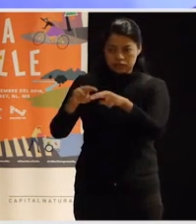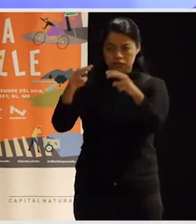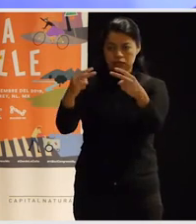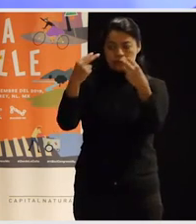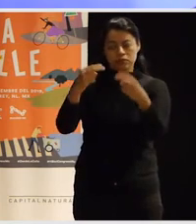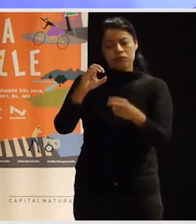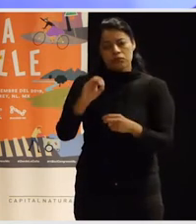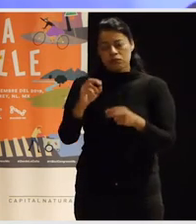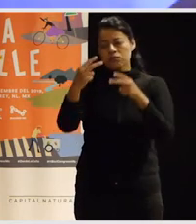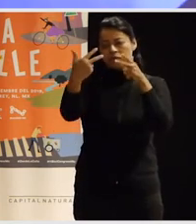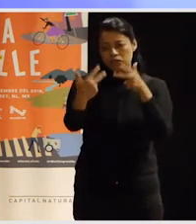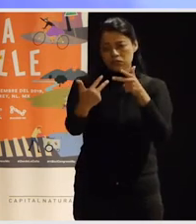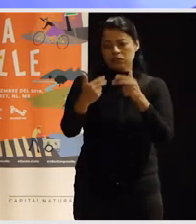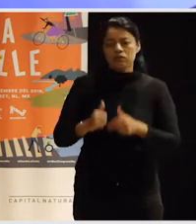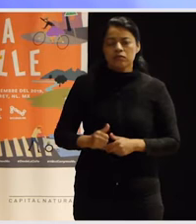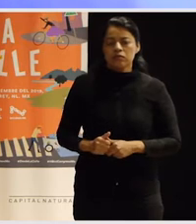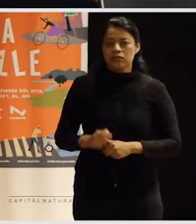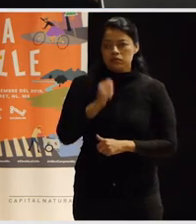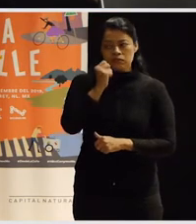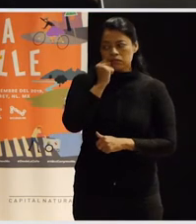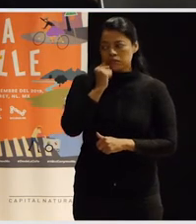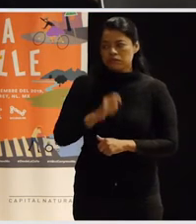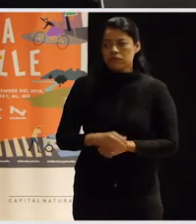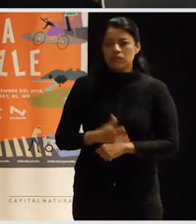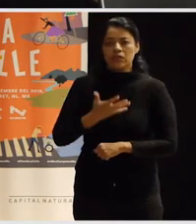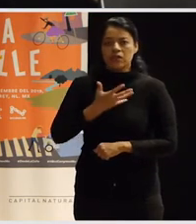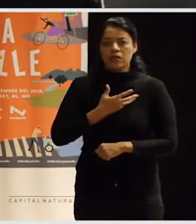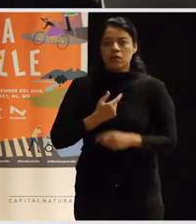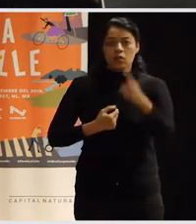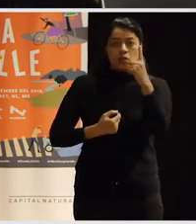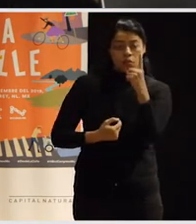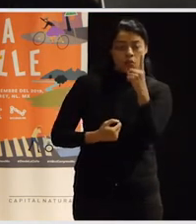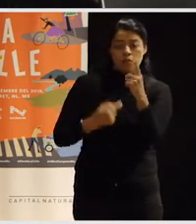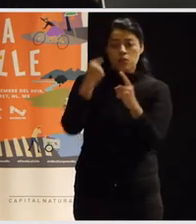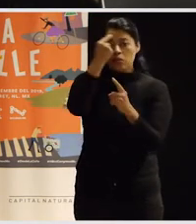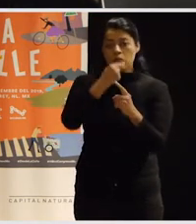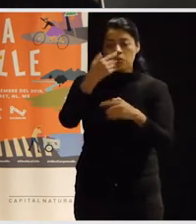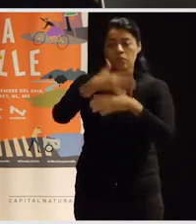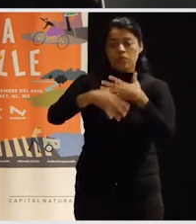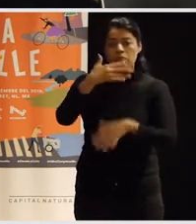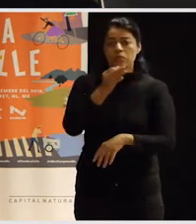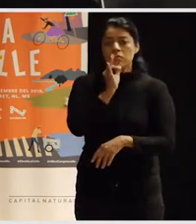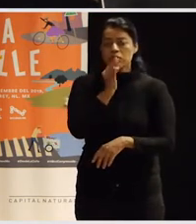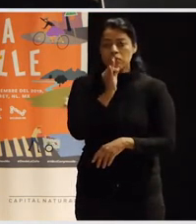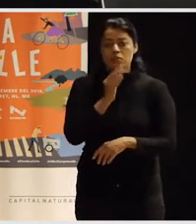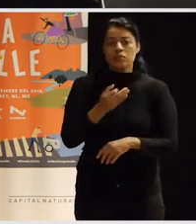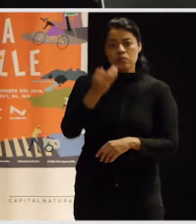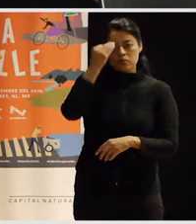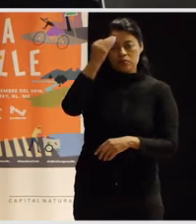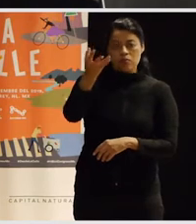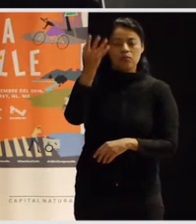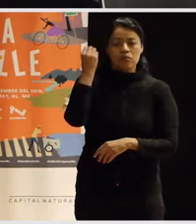la generación virtual. Tenemos una hora y cuarto para eso, empezamos a las 11.20,